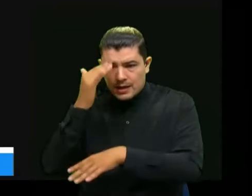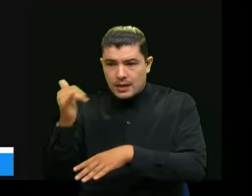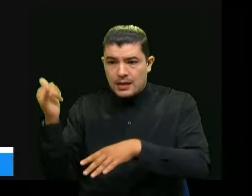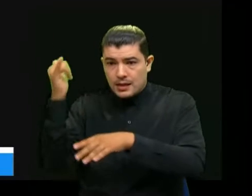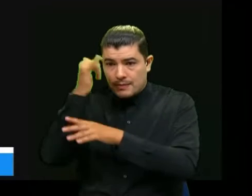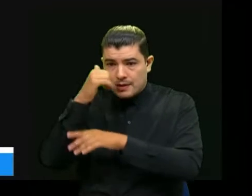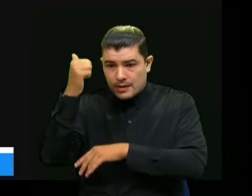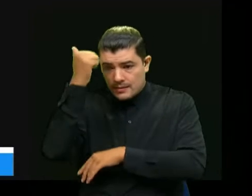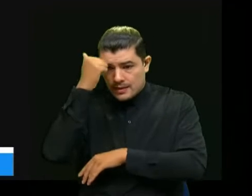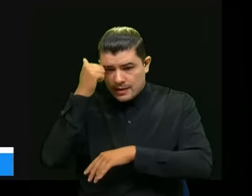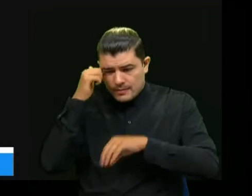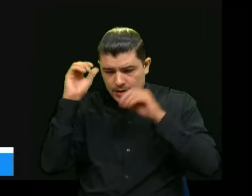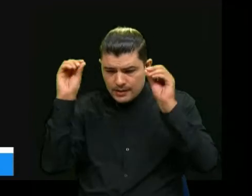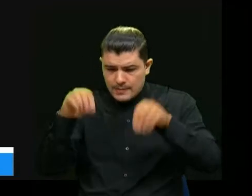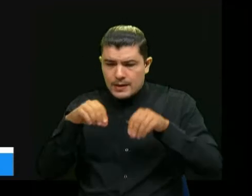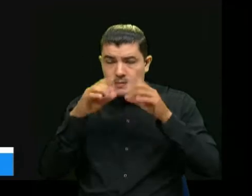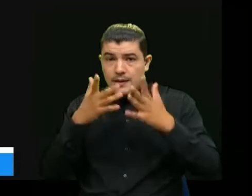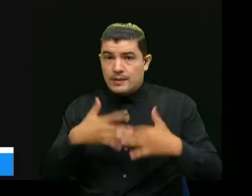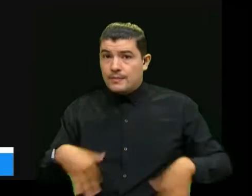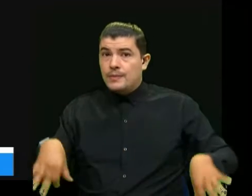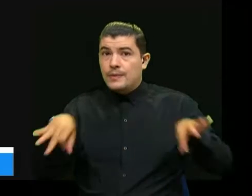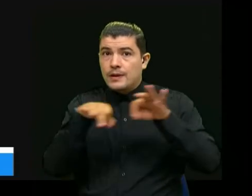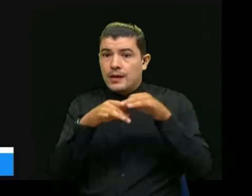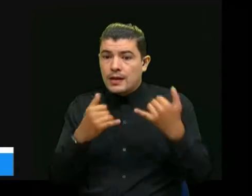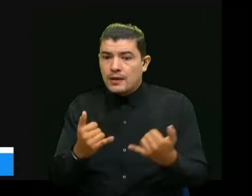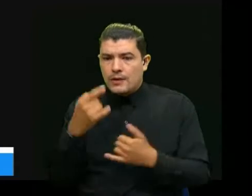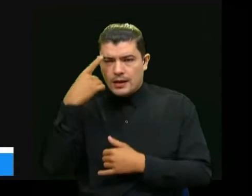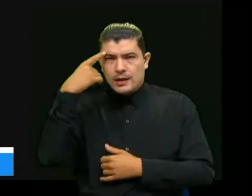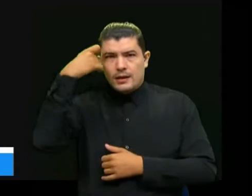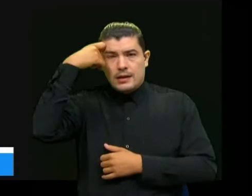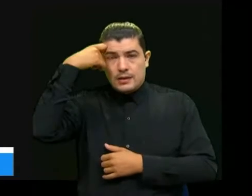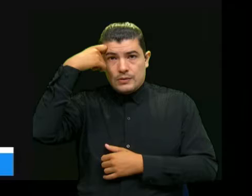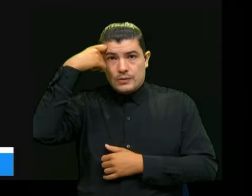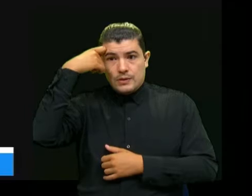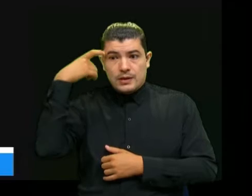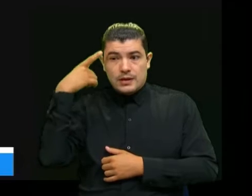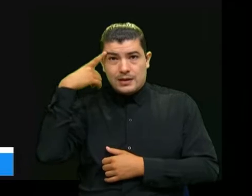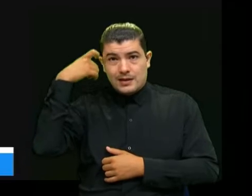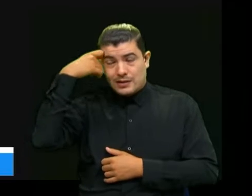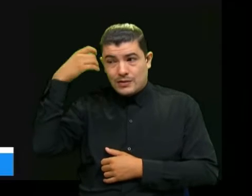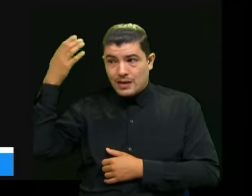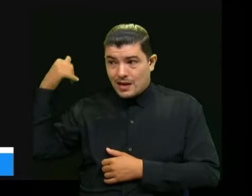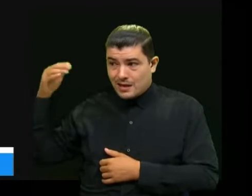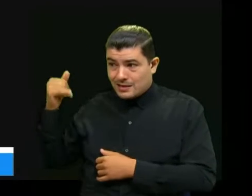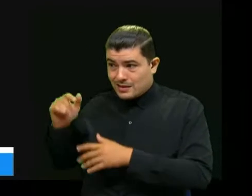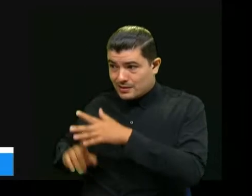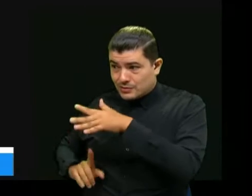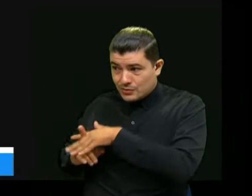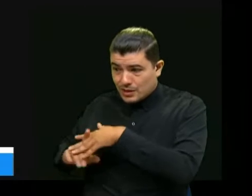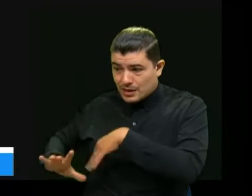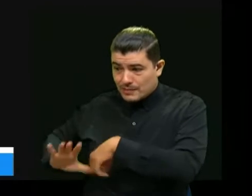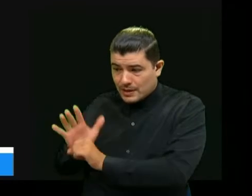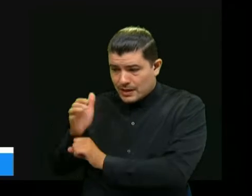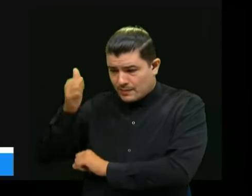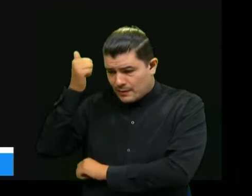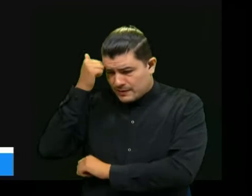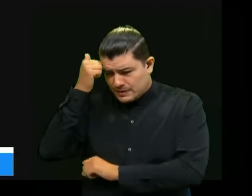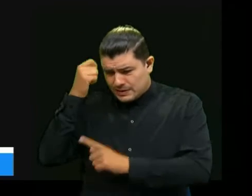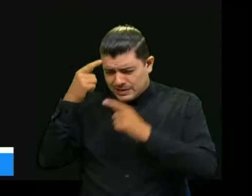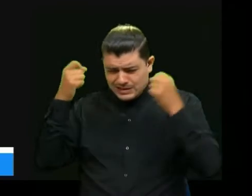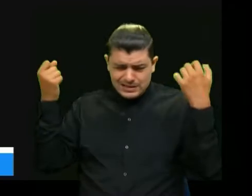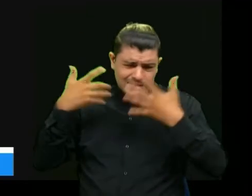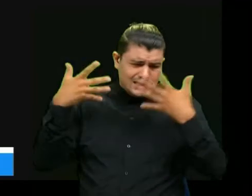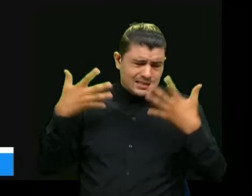fundamental el gran desafío y la gran exigencia y el estrés que generó la pandemia para todos nuestros profesores y